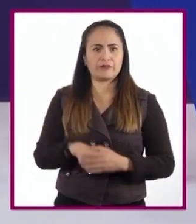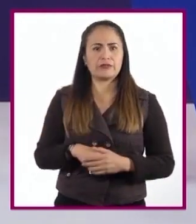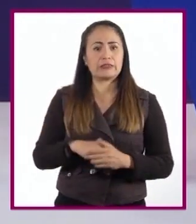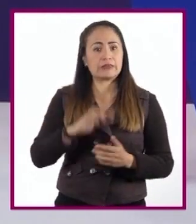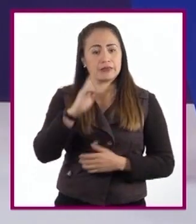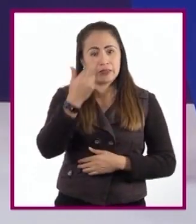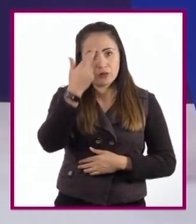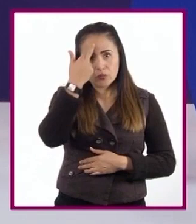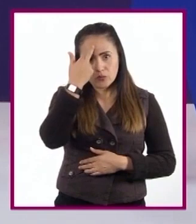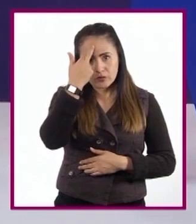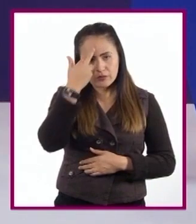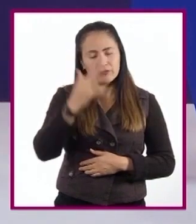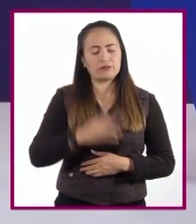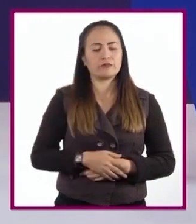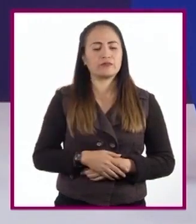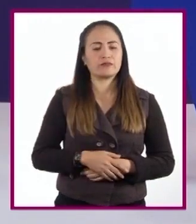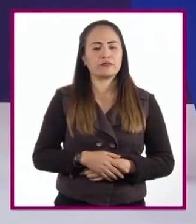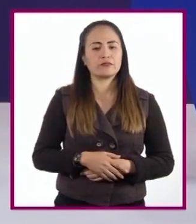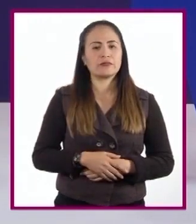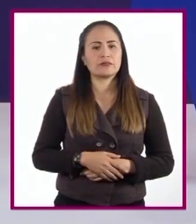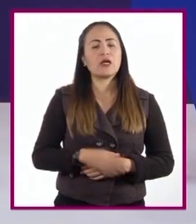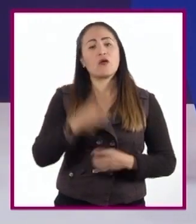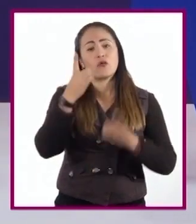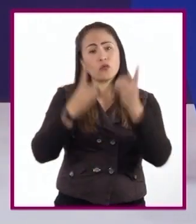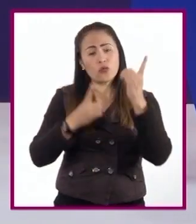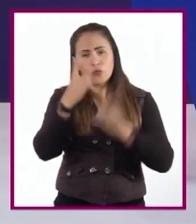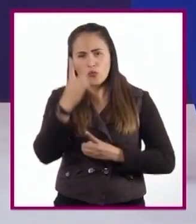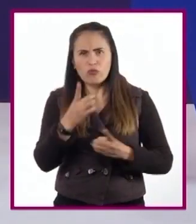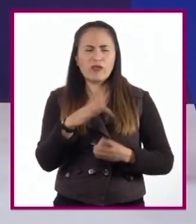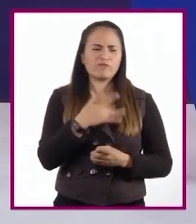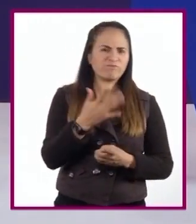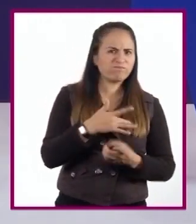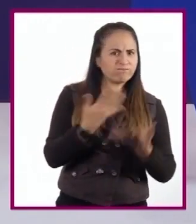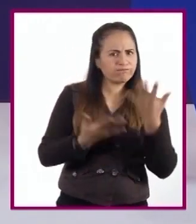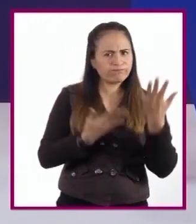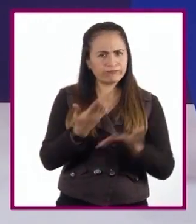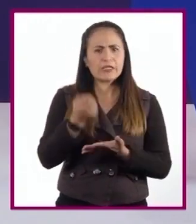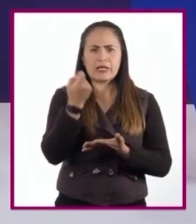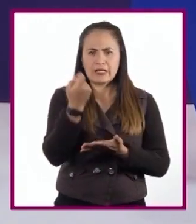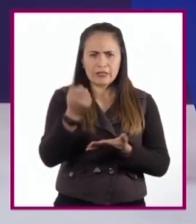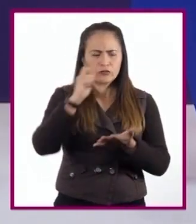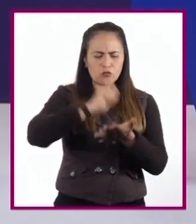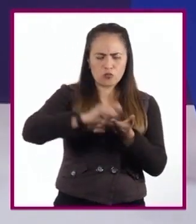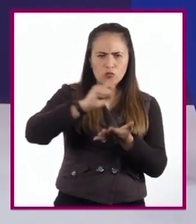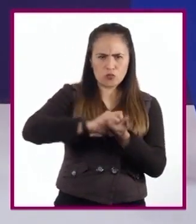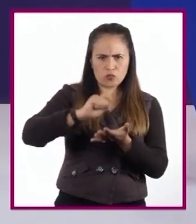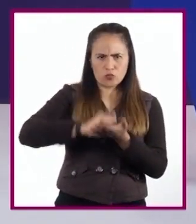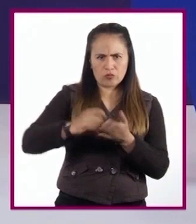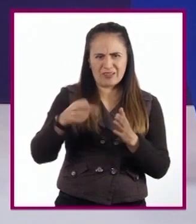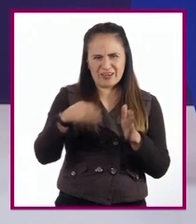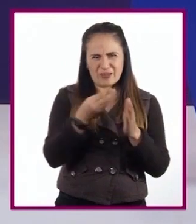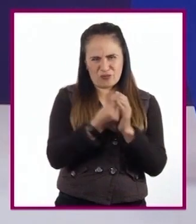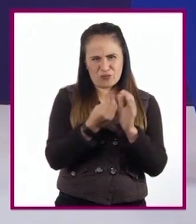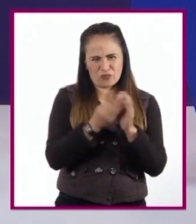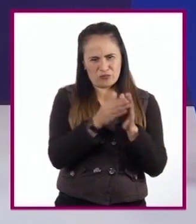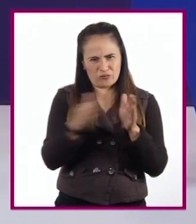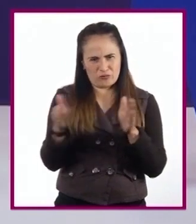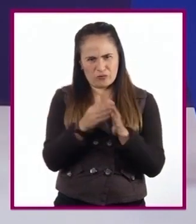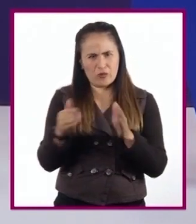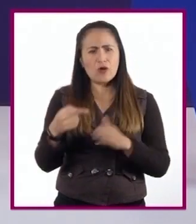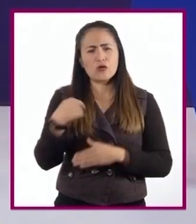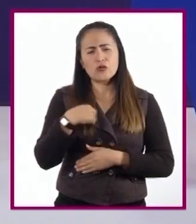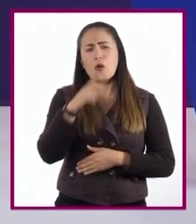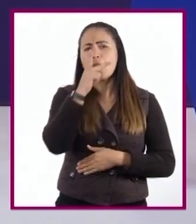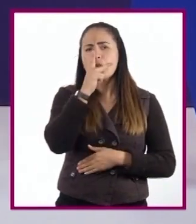olviden, en la medida de lo posible, registrar las dudas o inquietudes que se les presenten durante la sesión. Yo suelo notar las